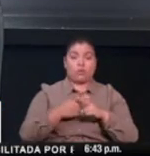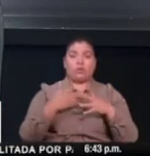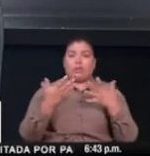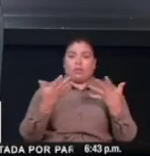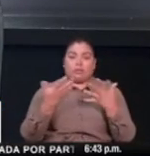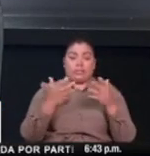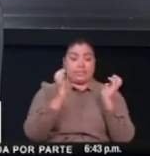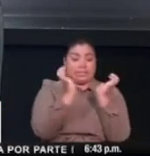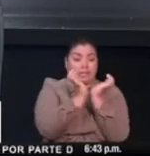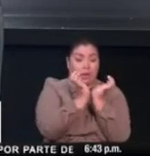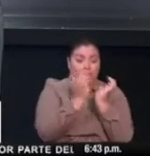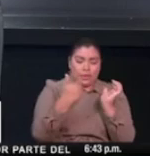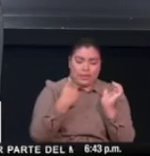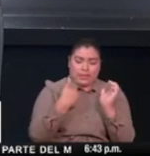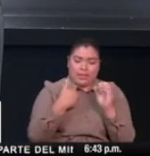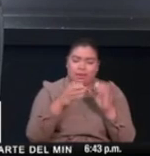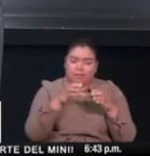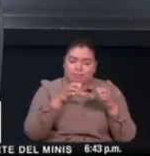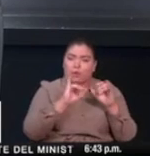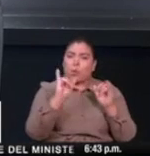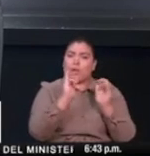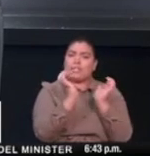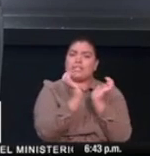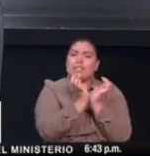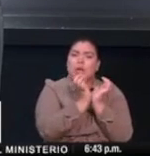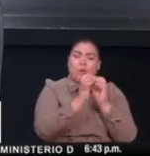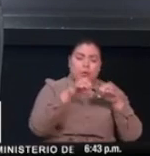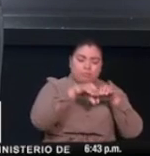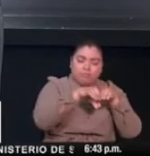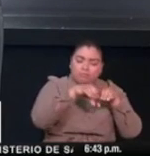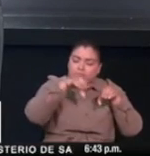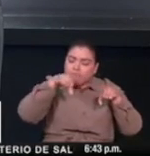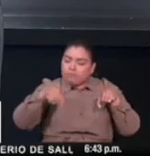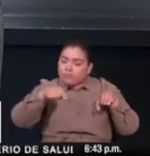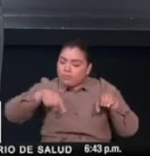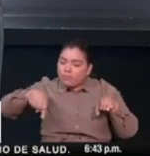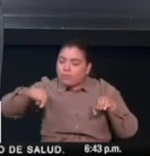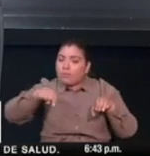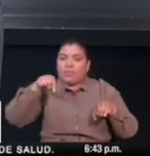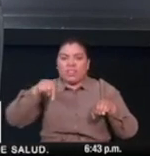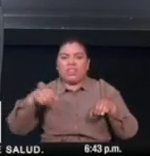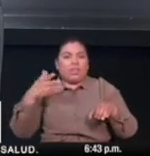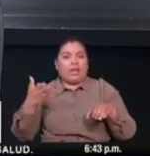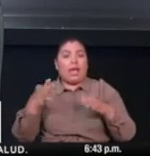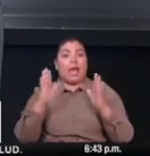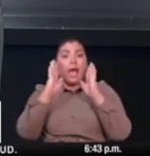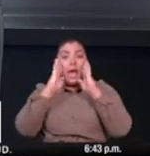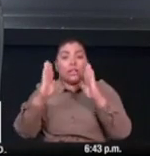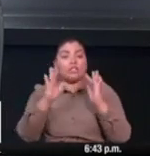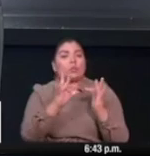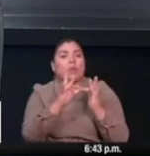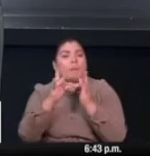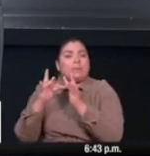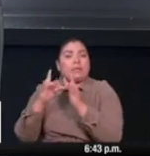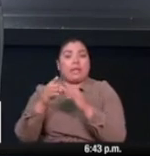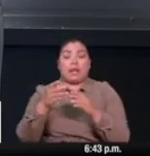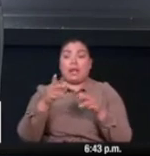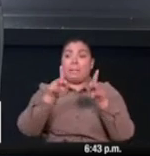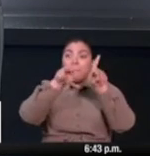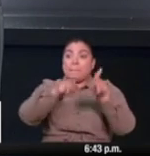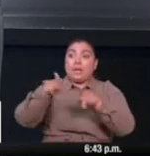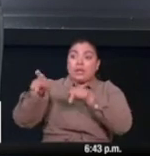-COVID como una estrategia para dar respuesta a los pacientes recuperados de coronavirus, hemos atendido en nuestras 10